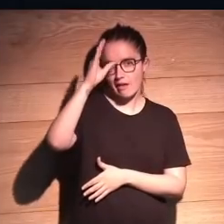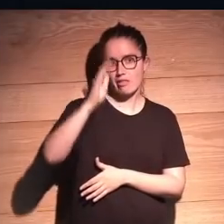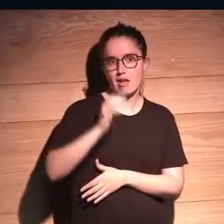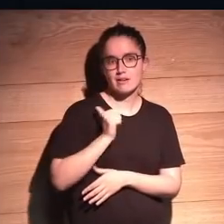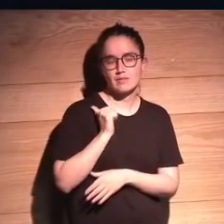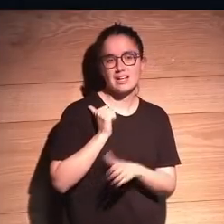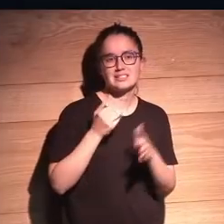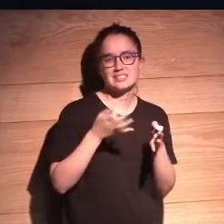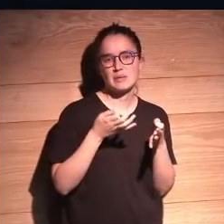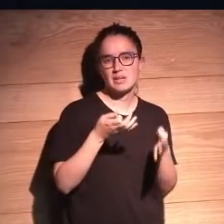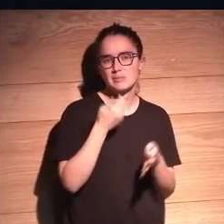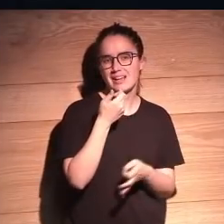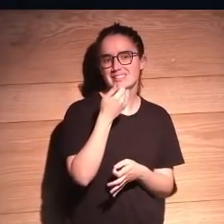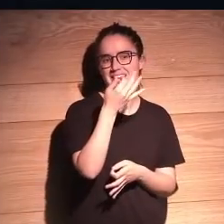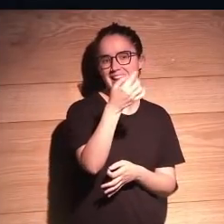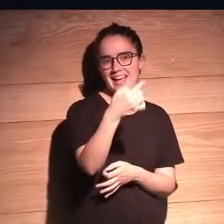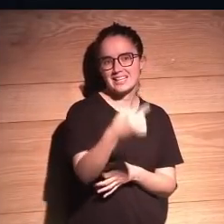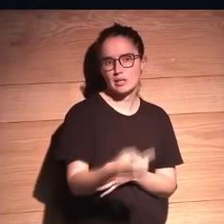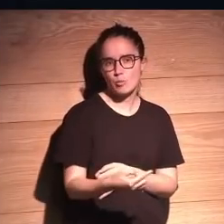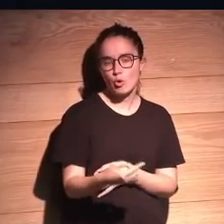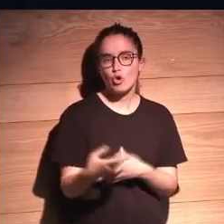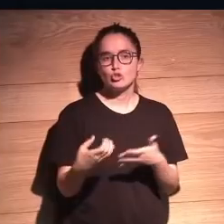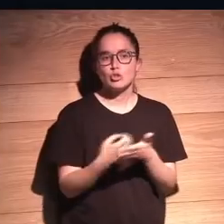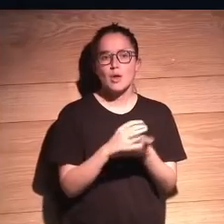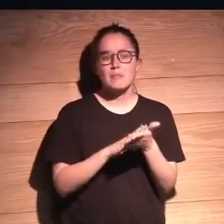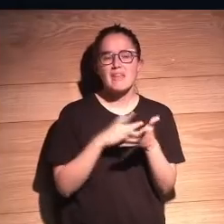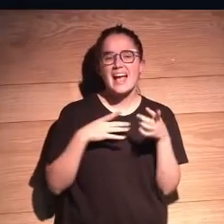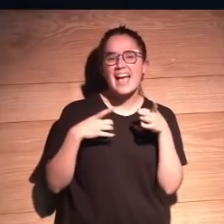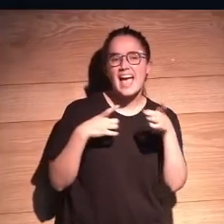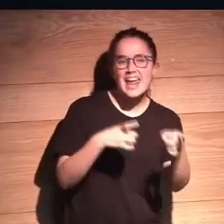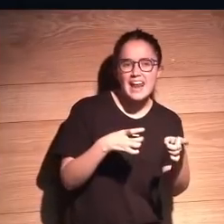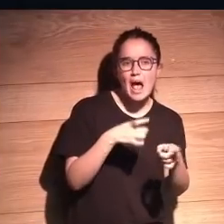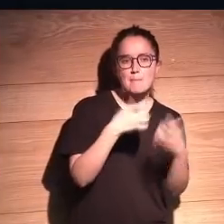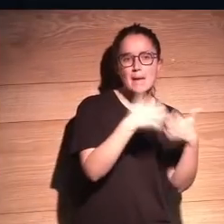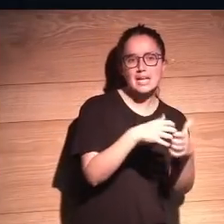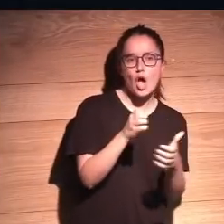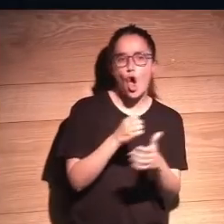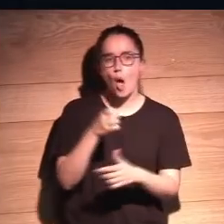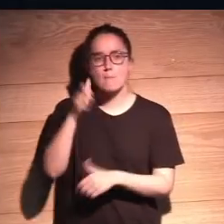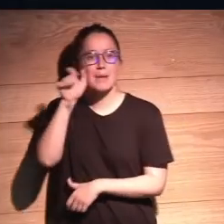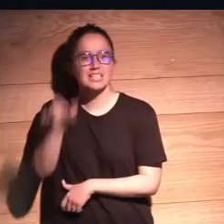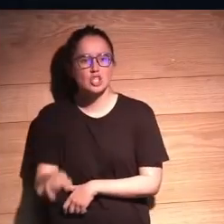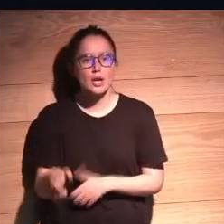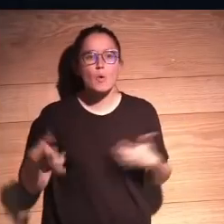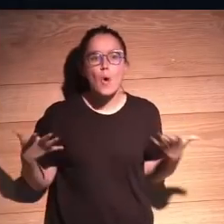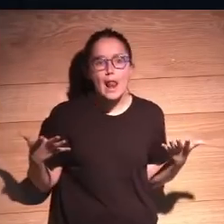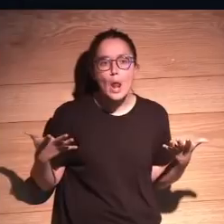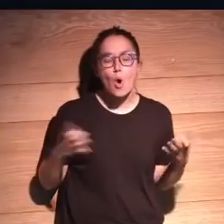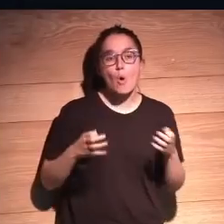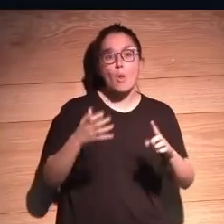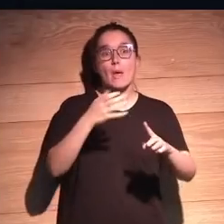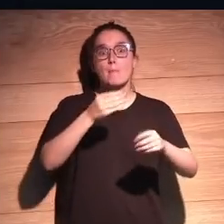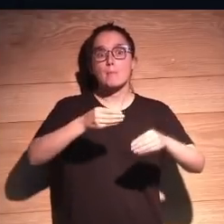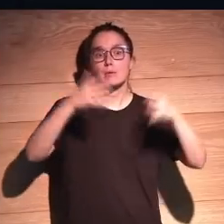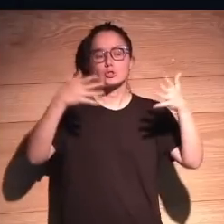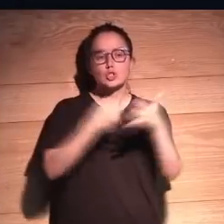es negativa. Todo se plantea en términos de guerra, de máquina o humano, o todo se plantea en términos de distopía.